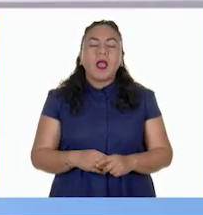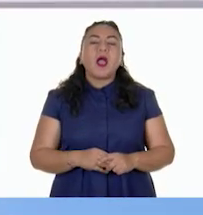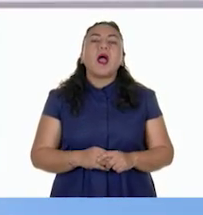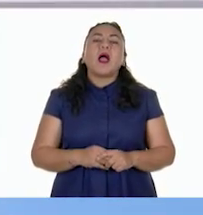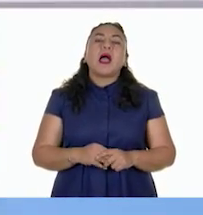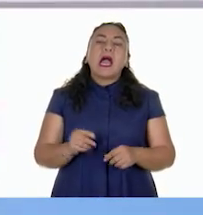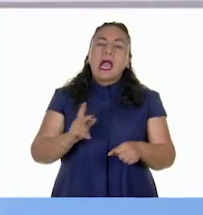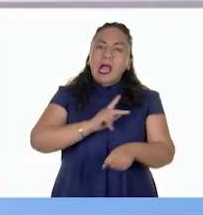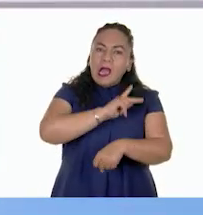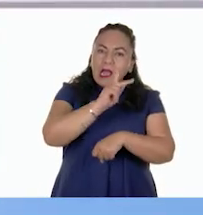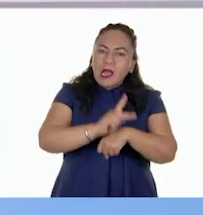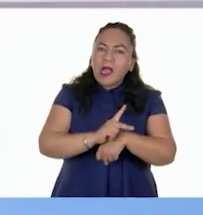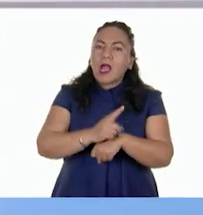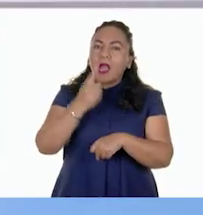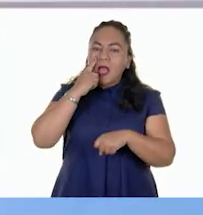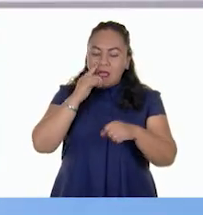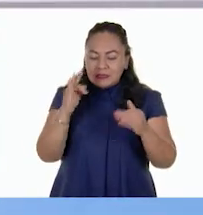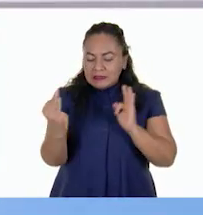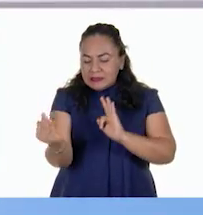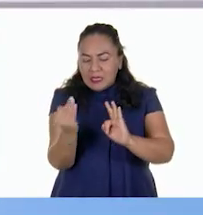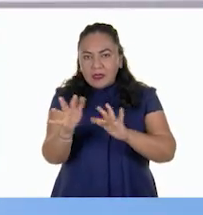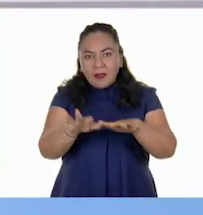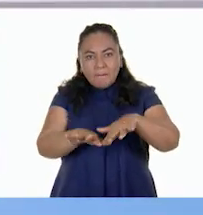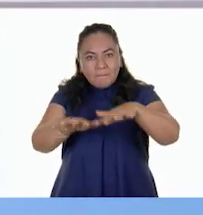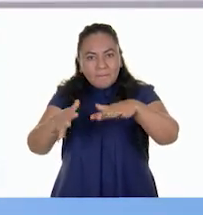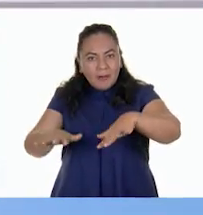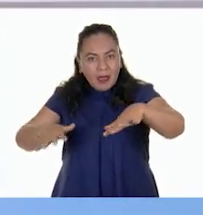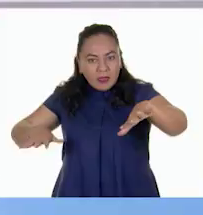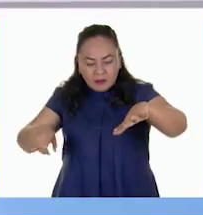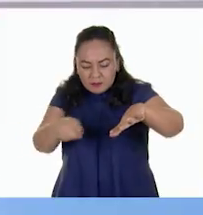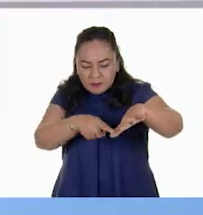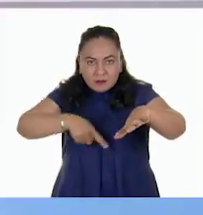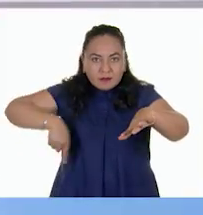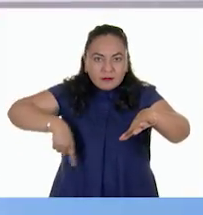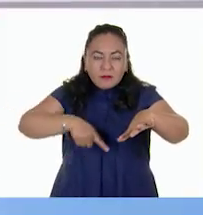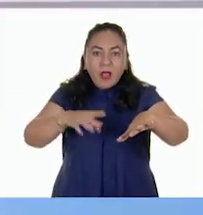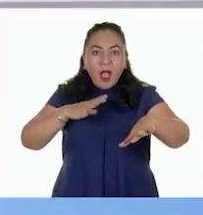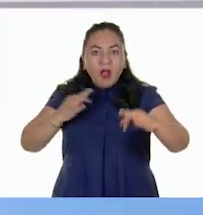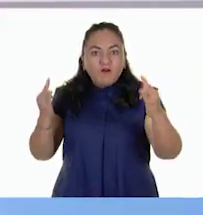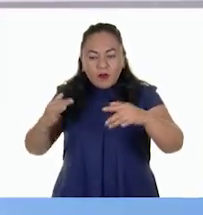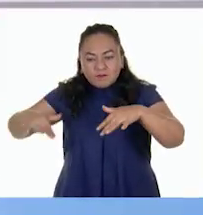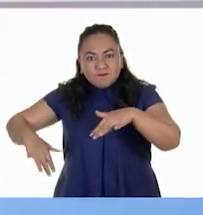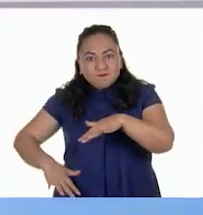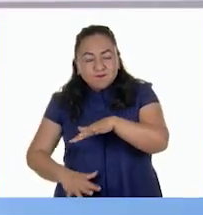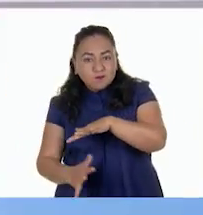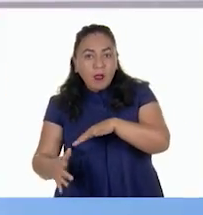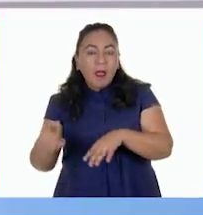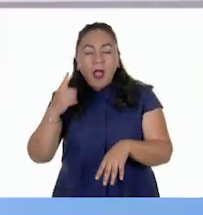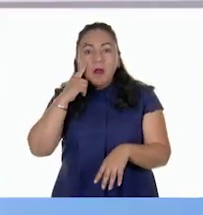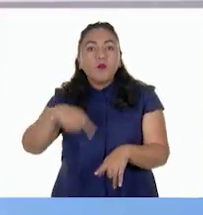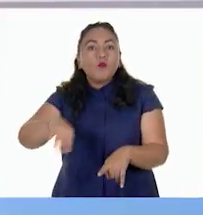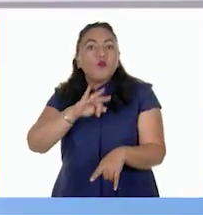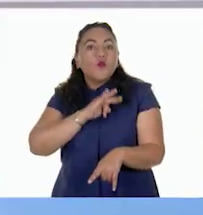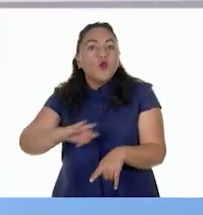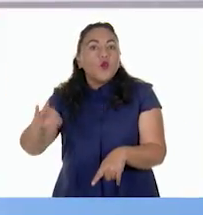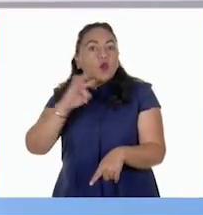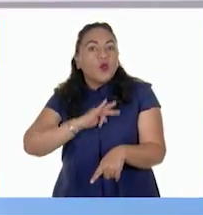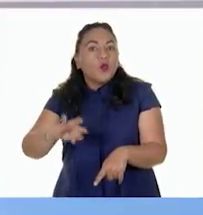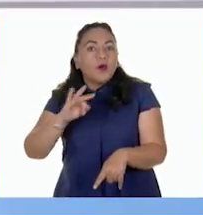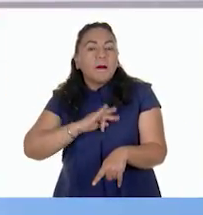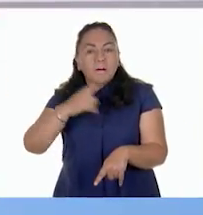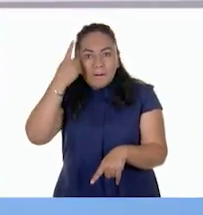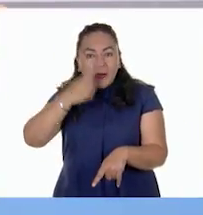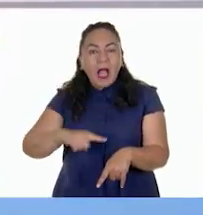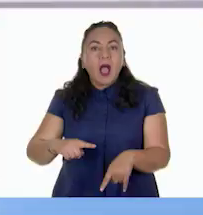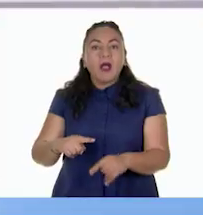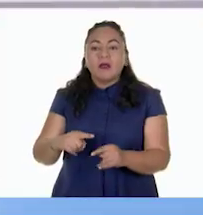¿los países con costa y que tengan presencia de alguna corriente fría son los que más posibilidades tienen para